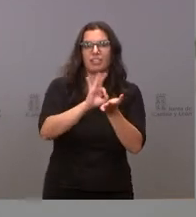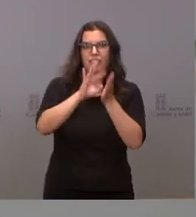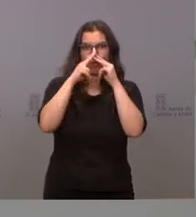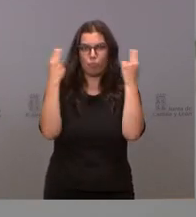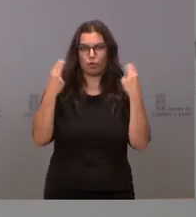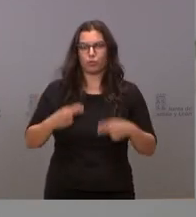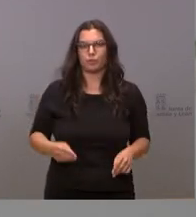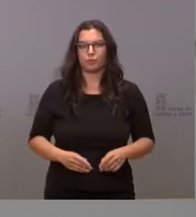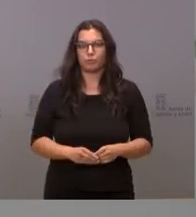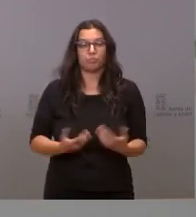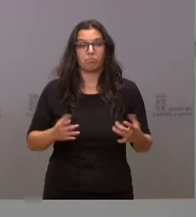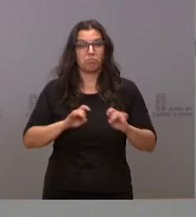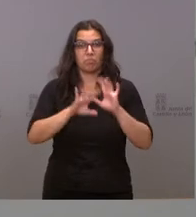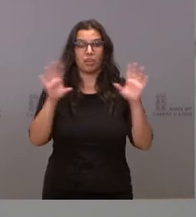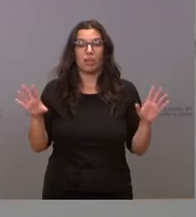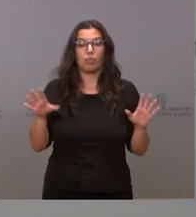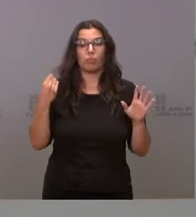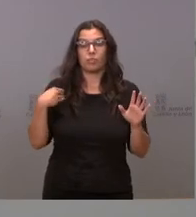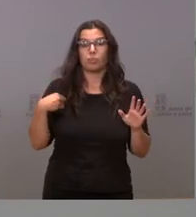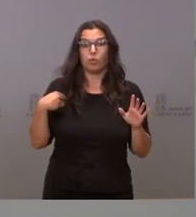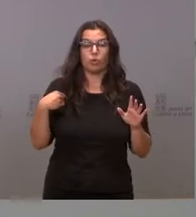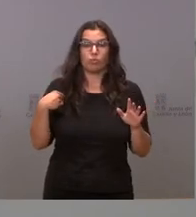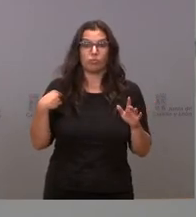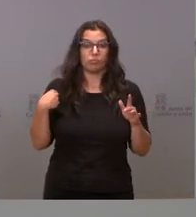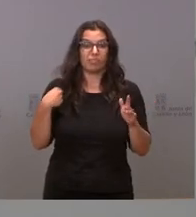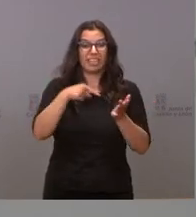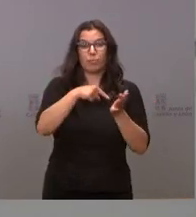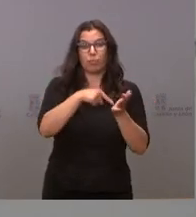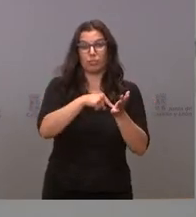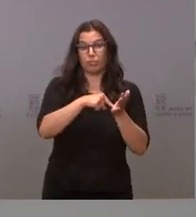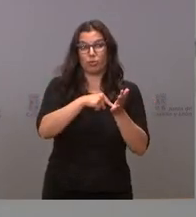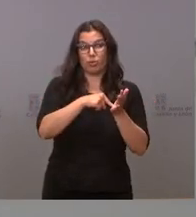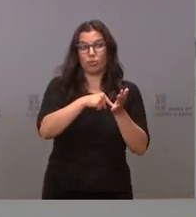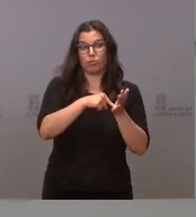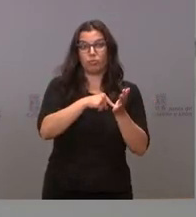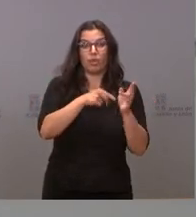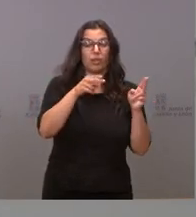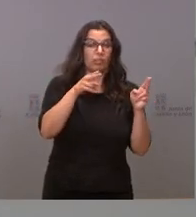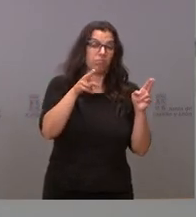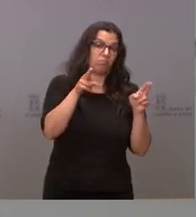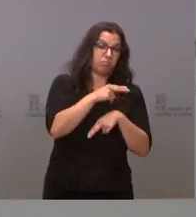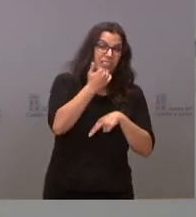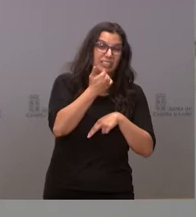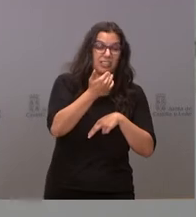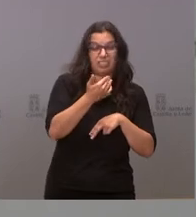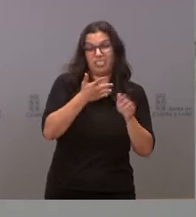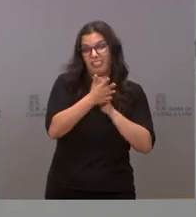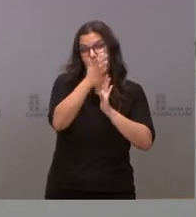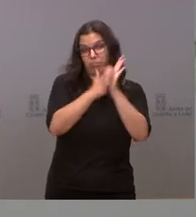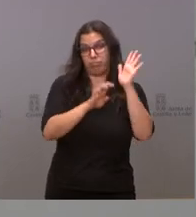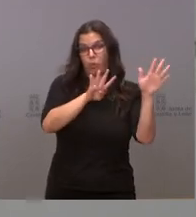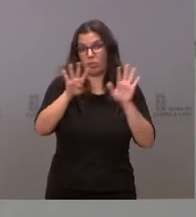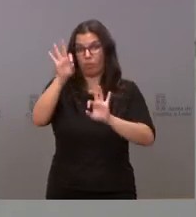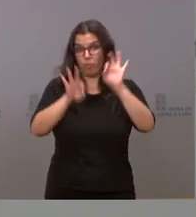Está claro que eliminar prácticamente este impuesto al bonificarlo al 99% ha